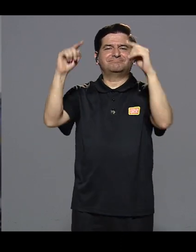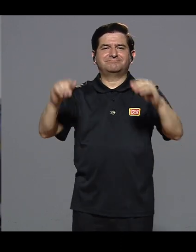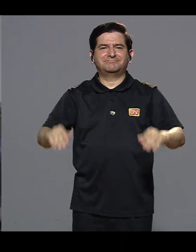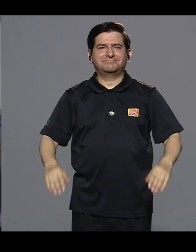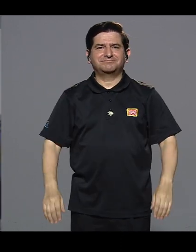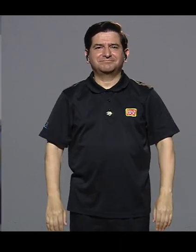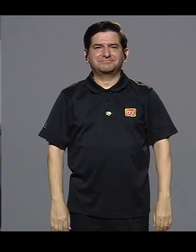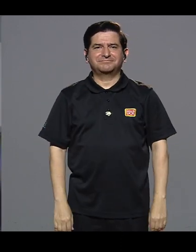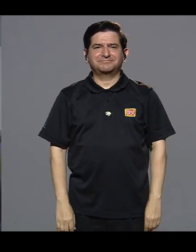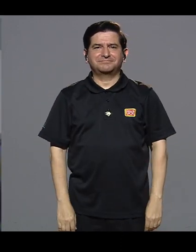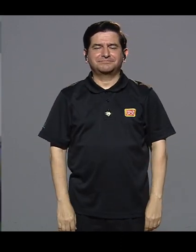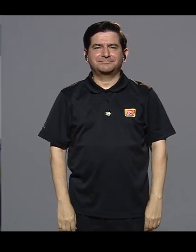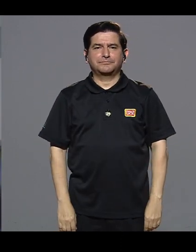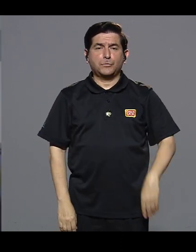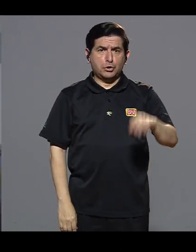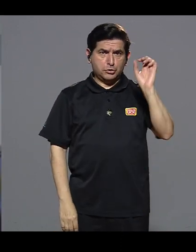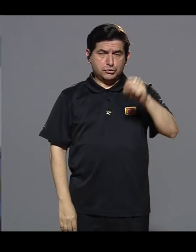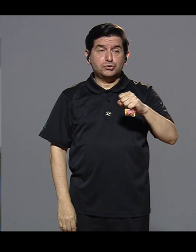realizado.